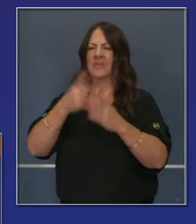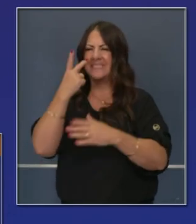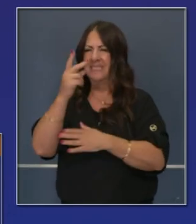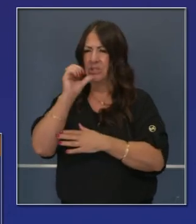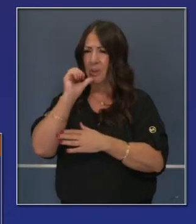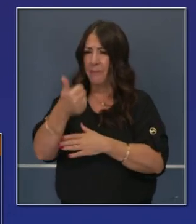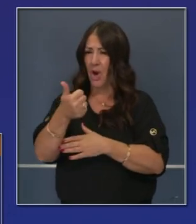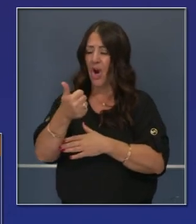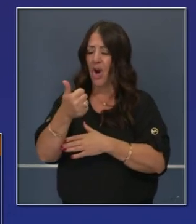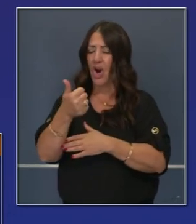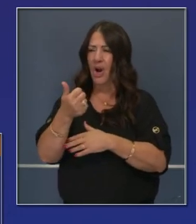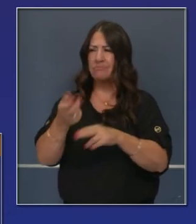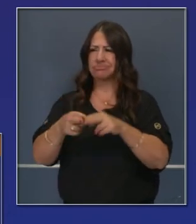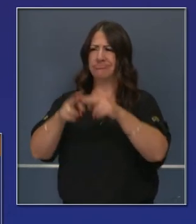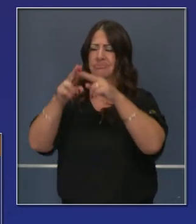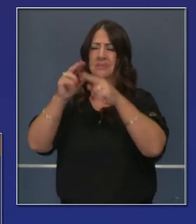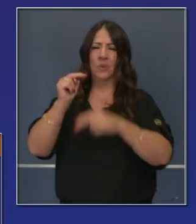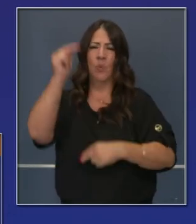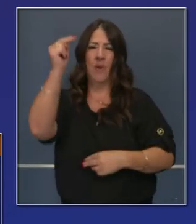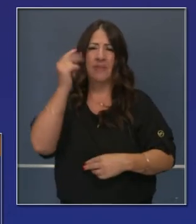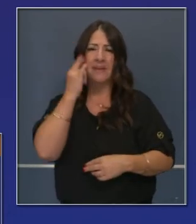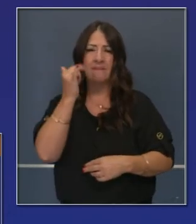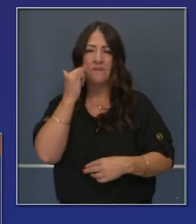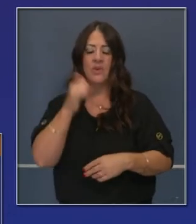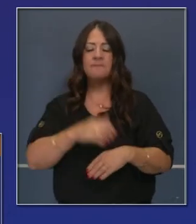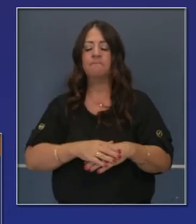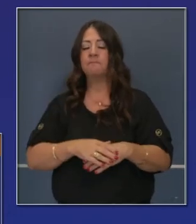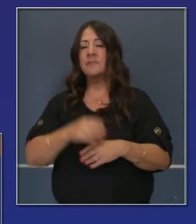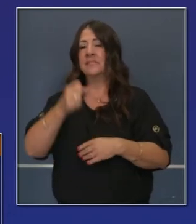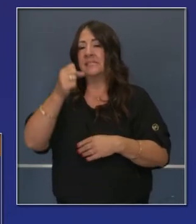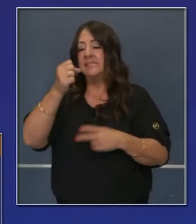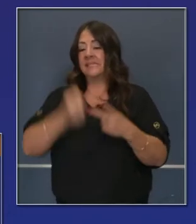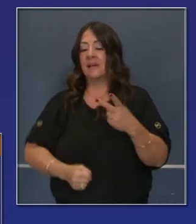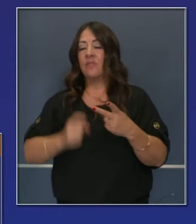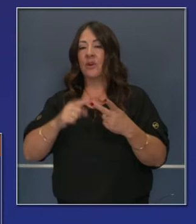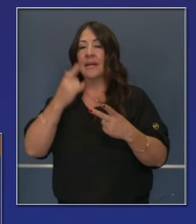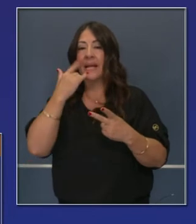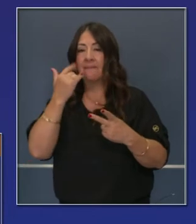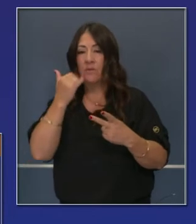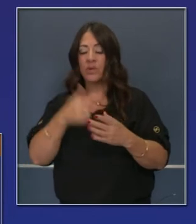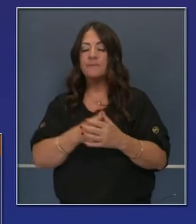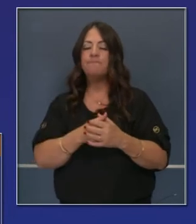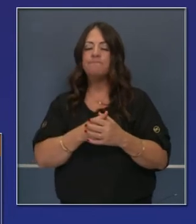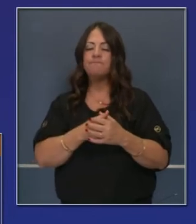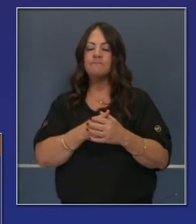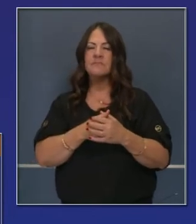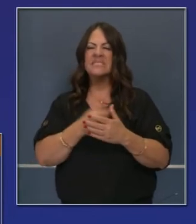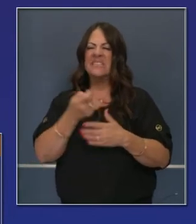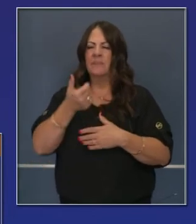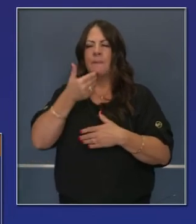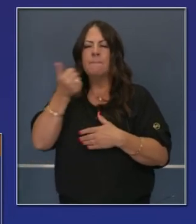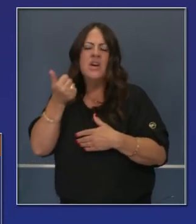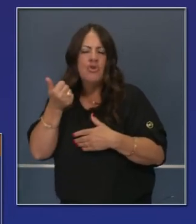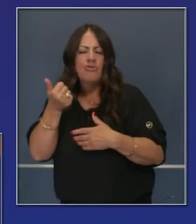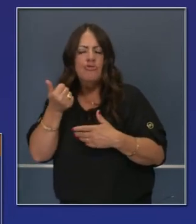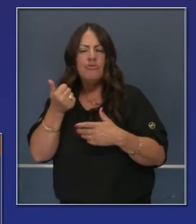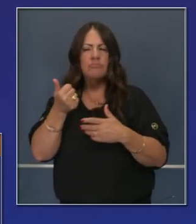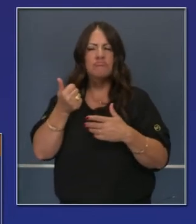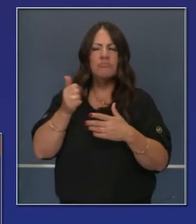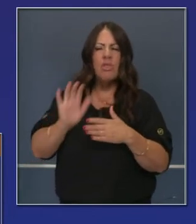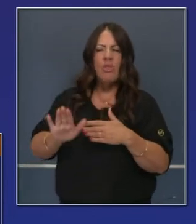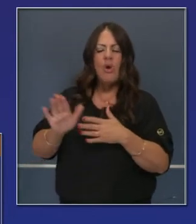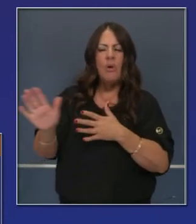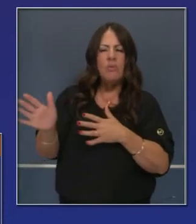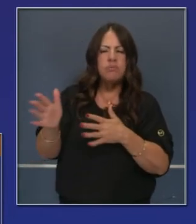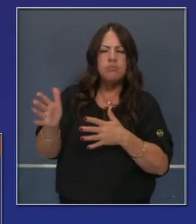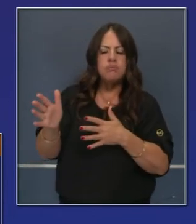que desde mañana en la noche veremos algunos vientos subiendo otra vez en el norte de California. Y en el sur de California y el centro, la cosa